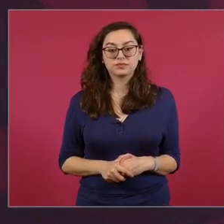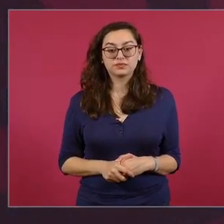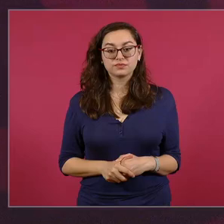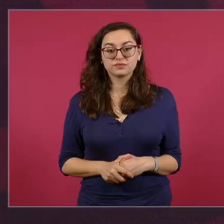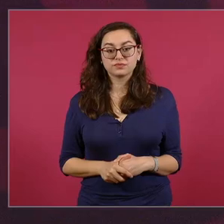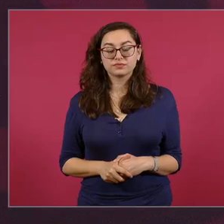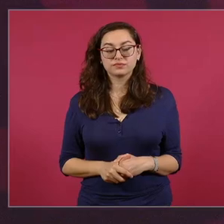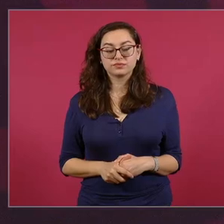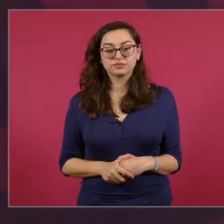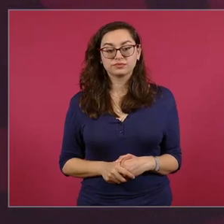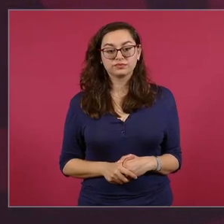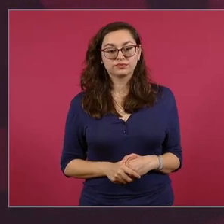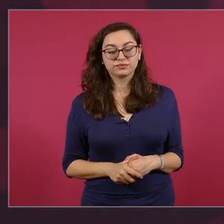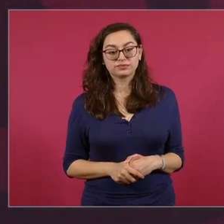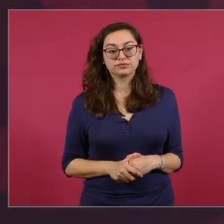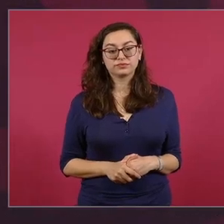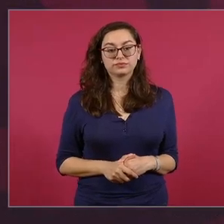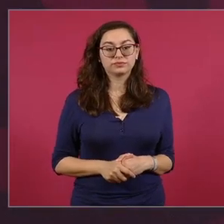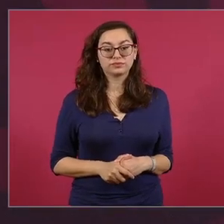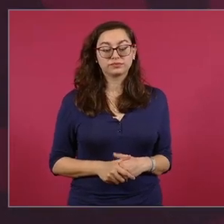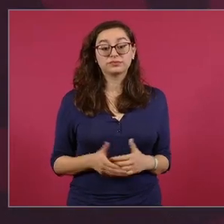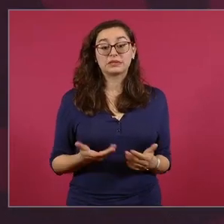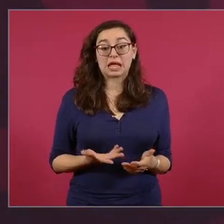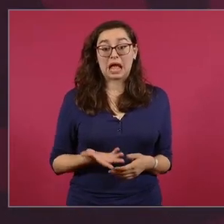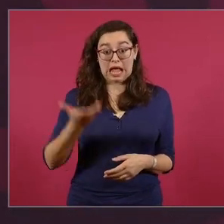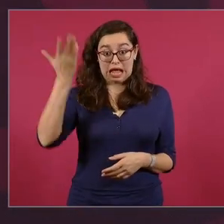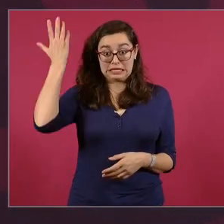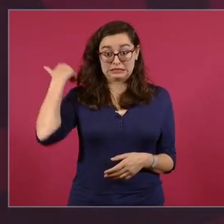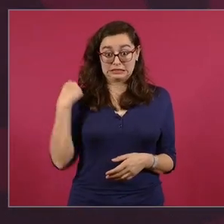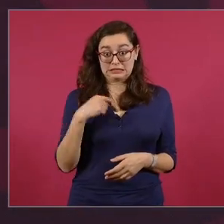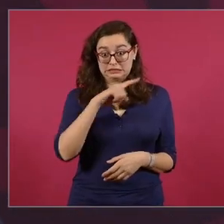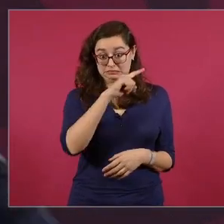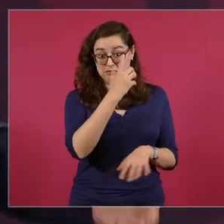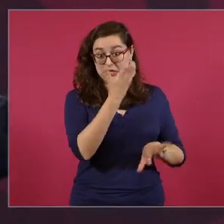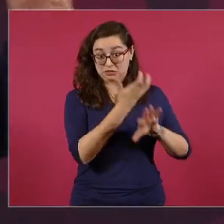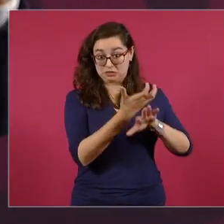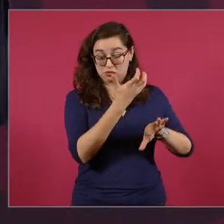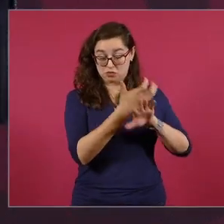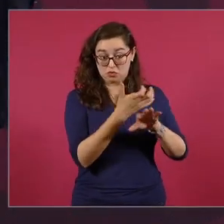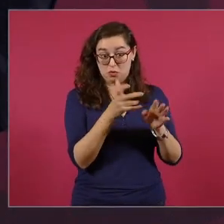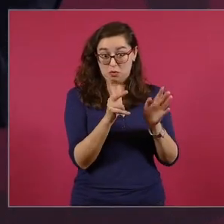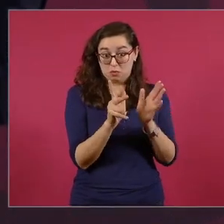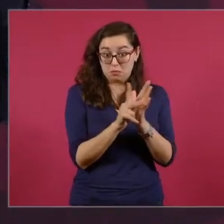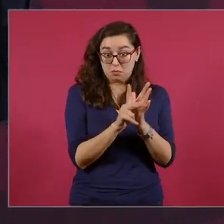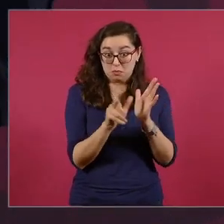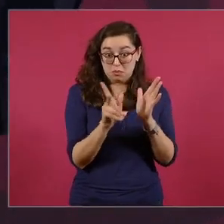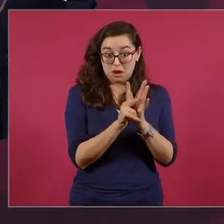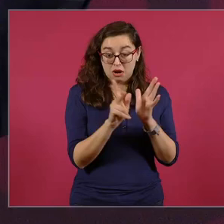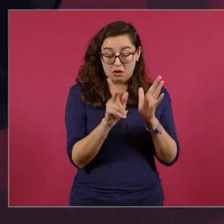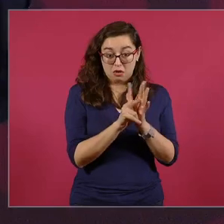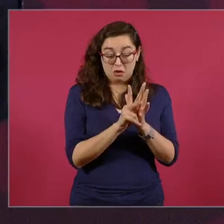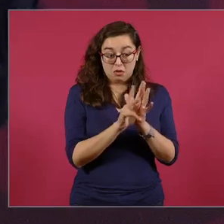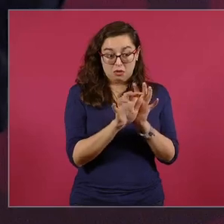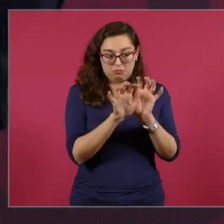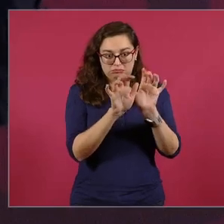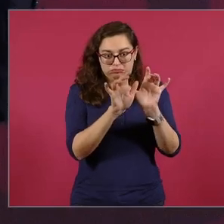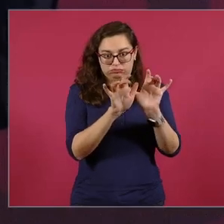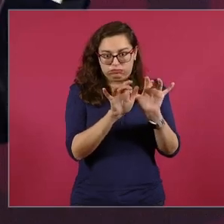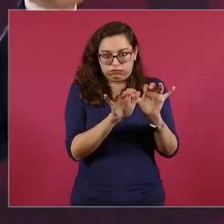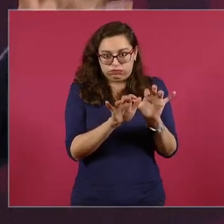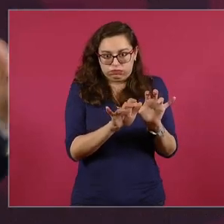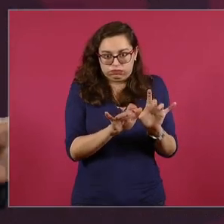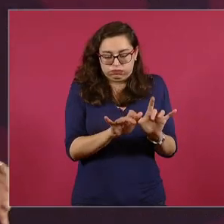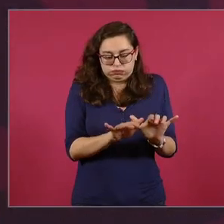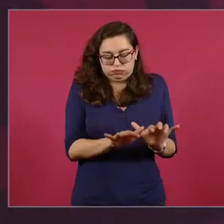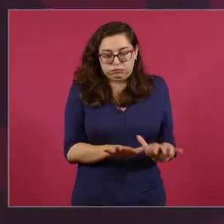Washington Post o New York Times que ni siquiera se enteraba